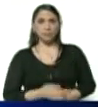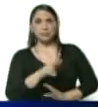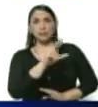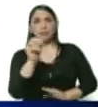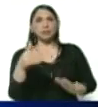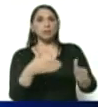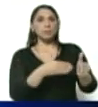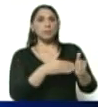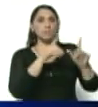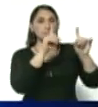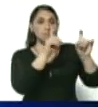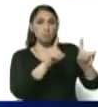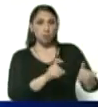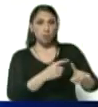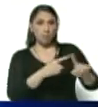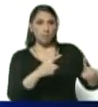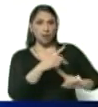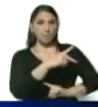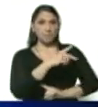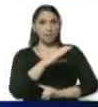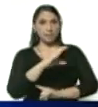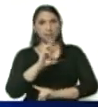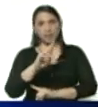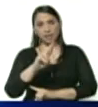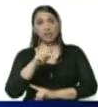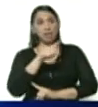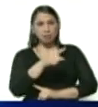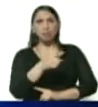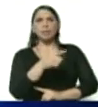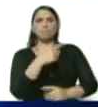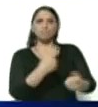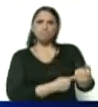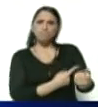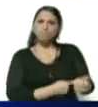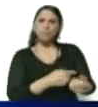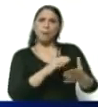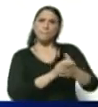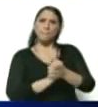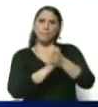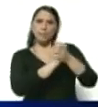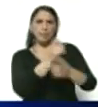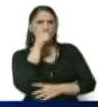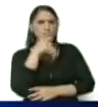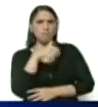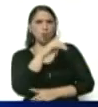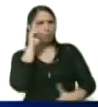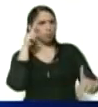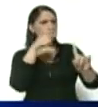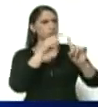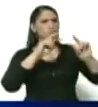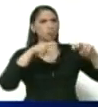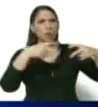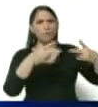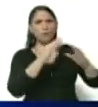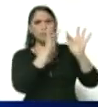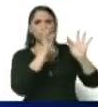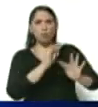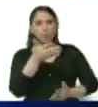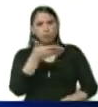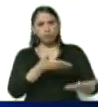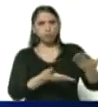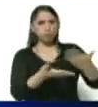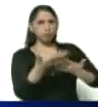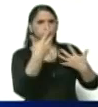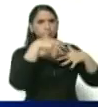.000 pruebas para PCR. Es decir, una hermandad, una amistad entre los pueblos que marca esta nueva manera de relacionarnos